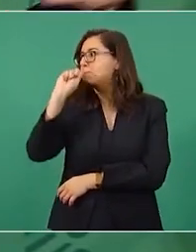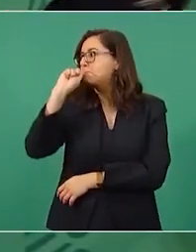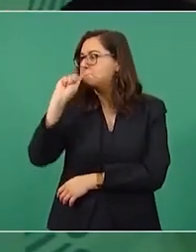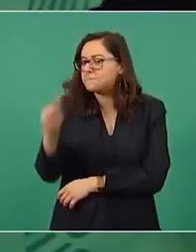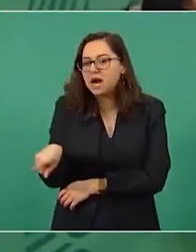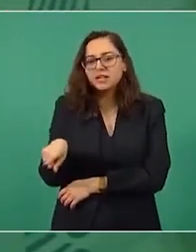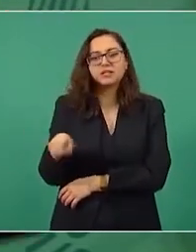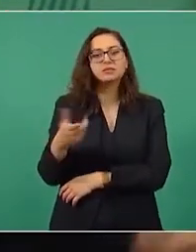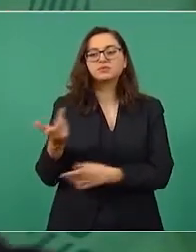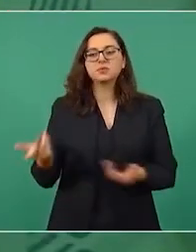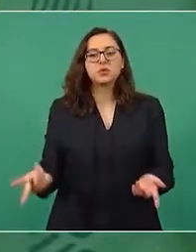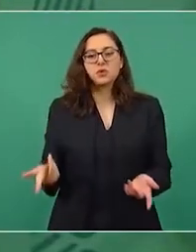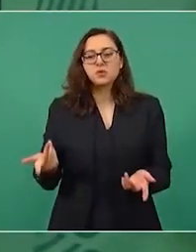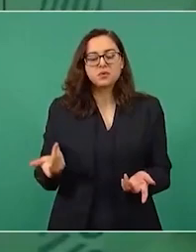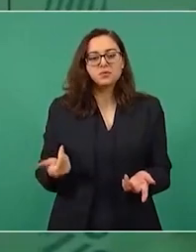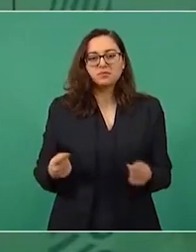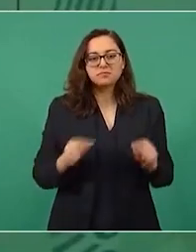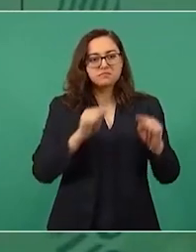Lo mismo.